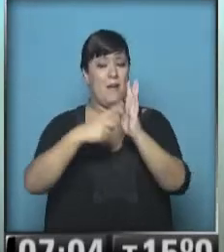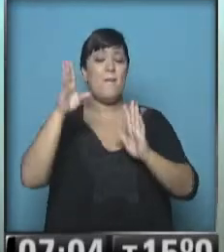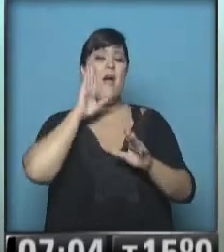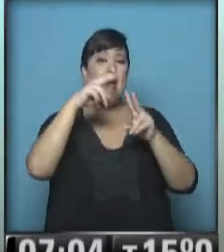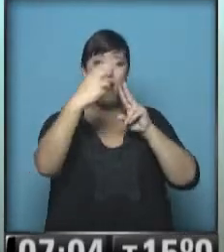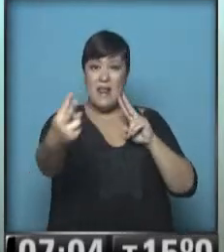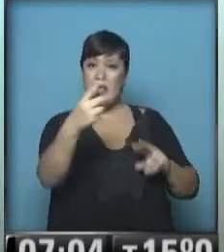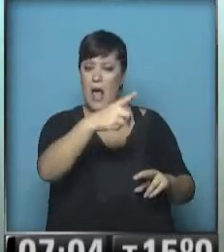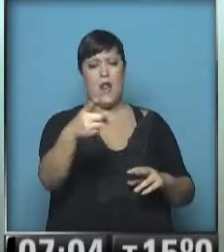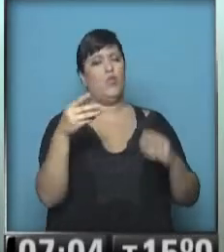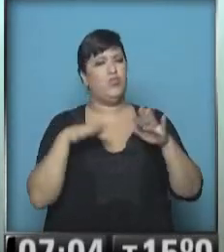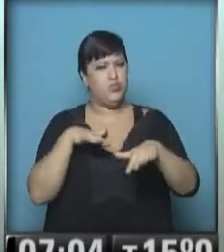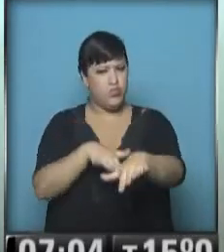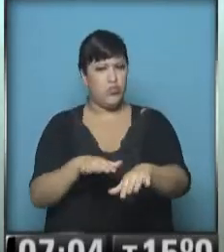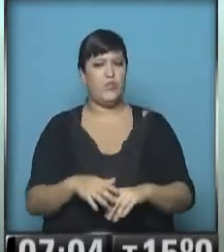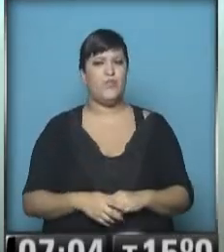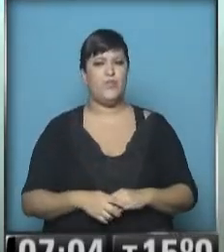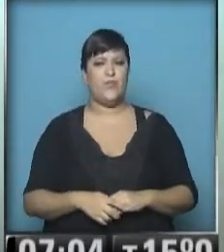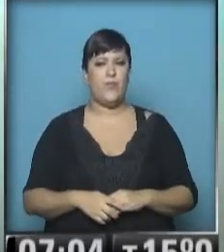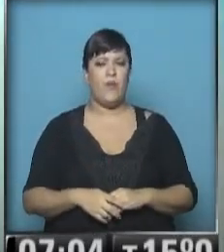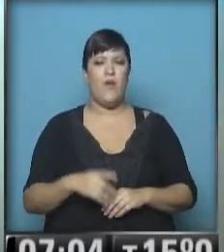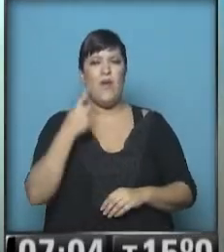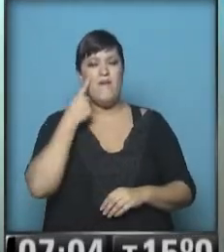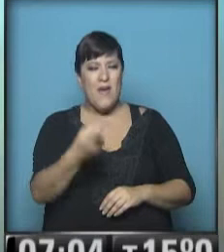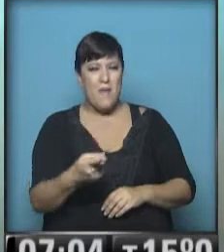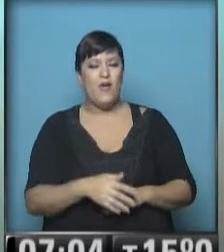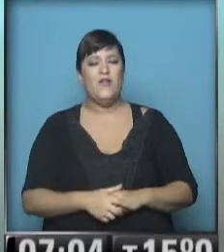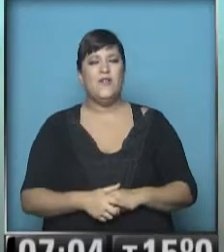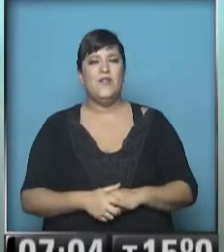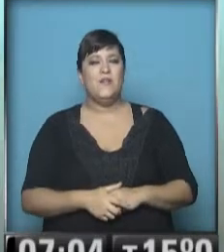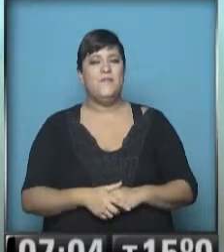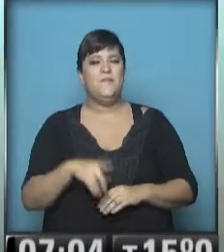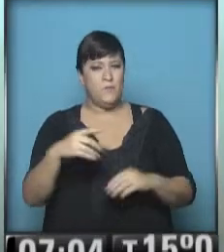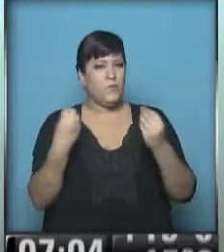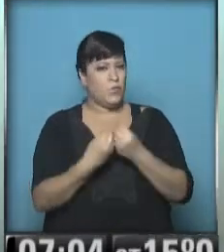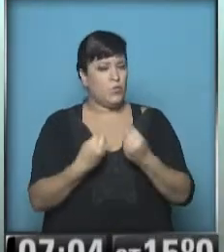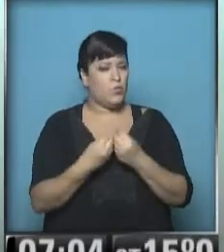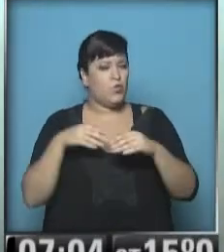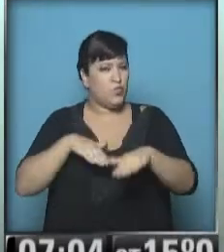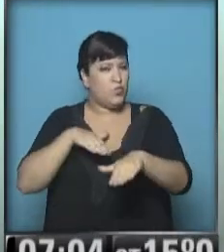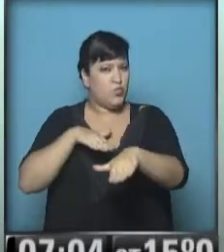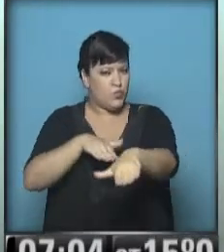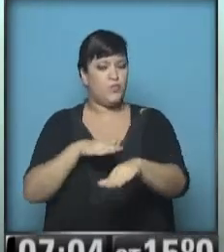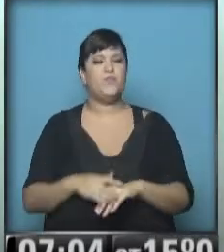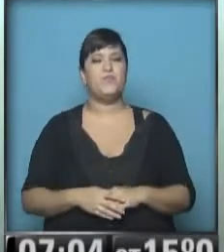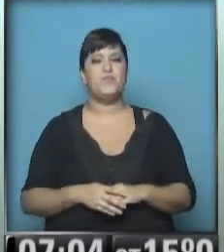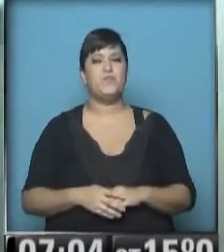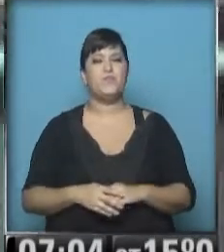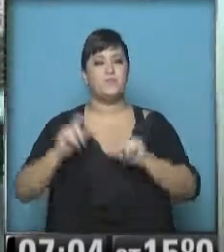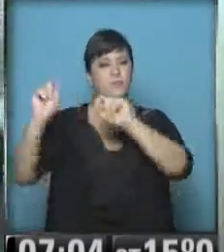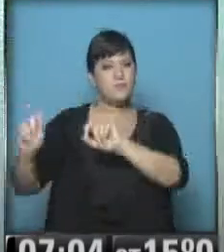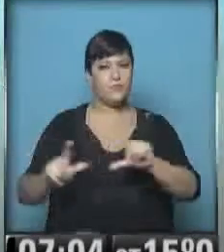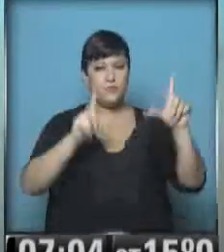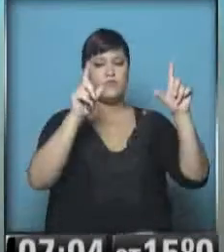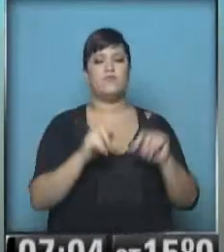desde la zona de bifurcación. Ahí vemos precisamente la zona donde comienza a cargarse. Y, mientras tanto, también se carga